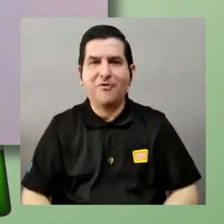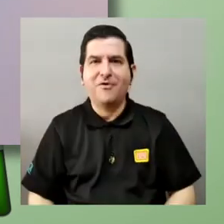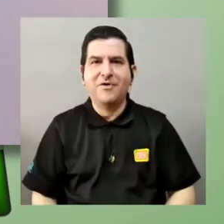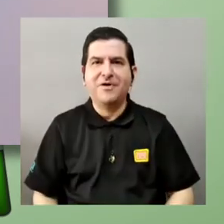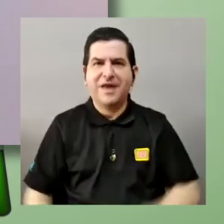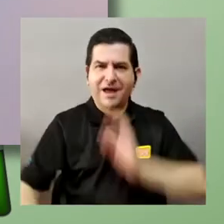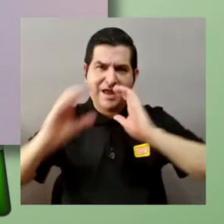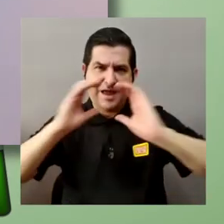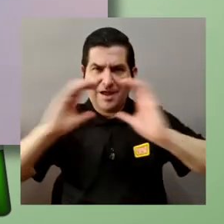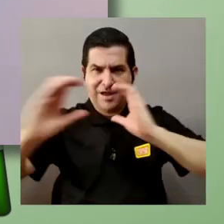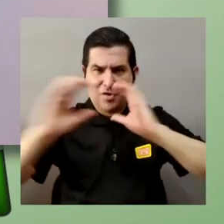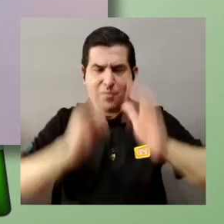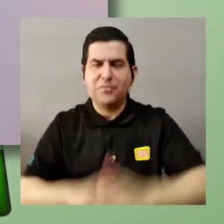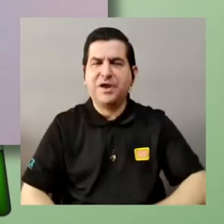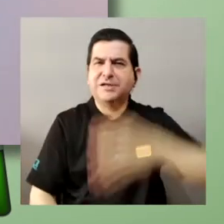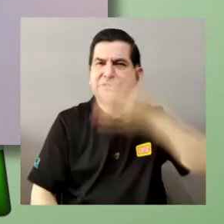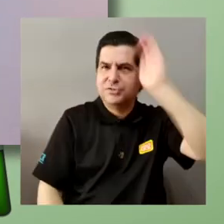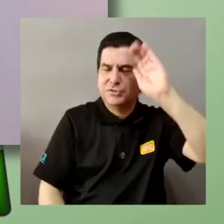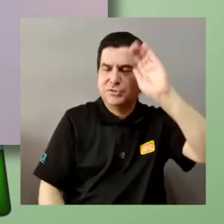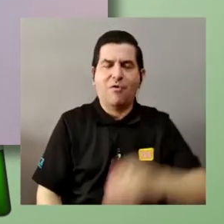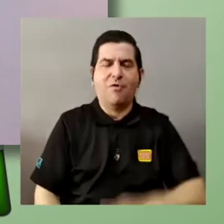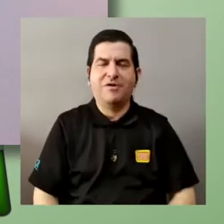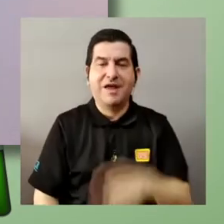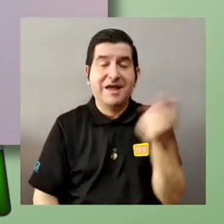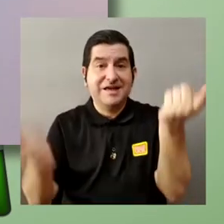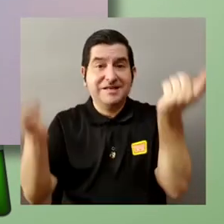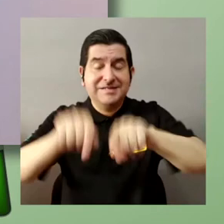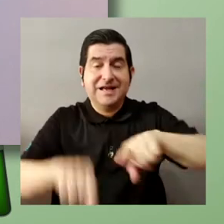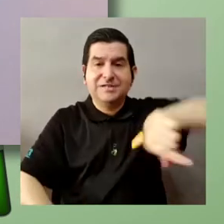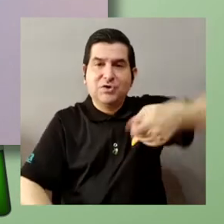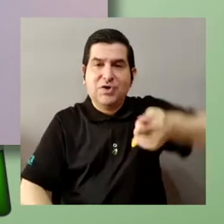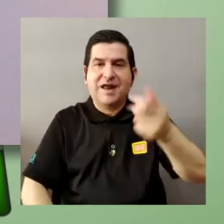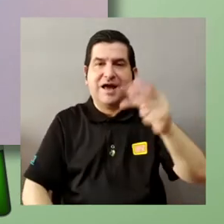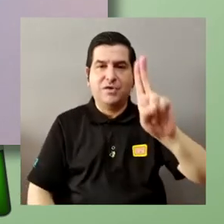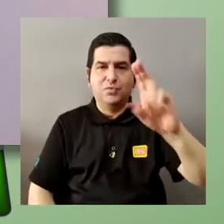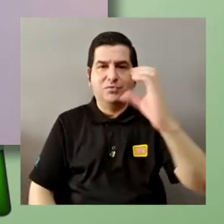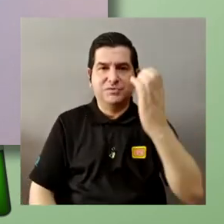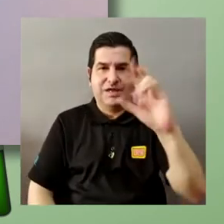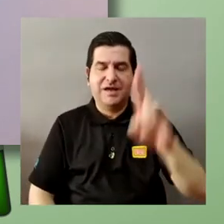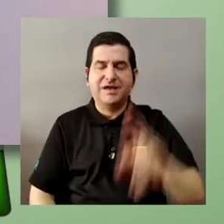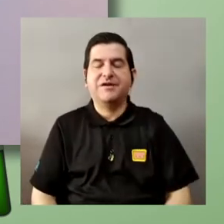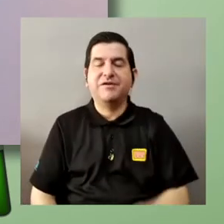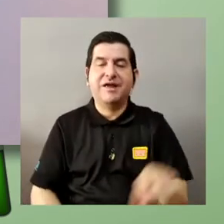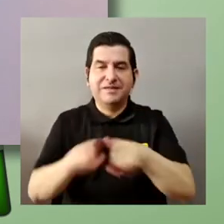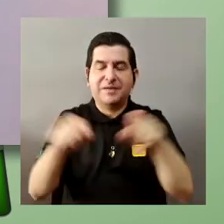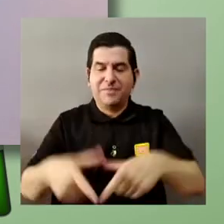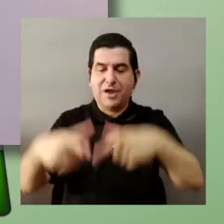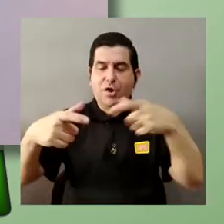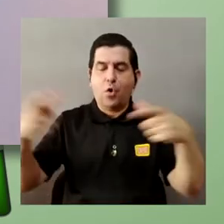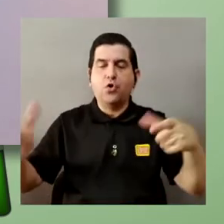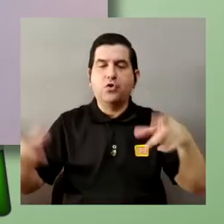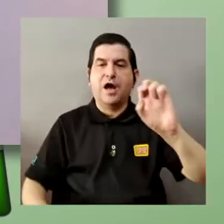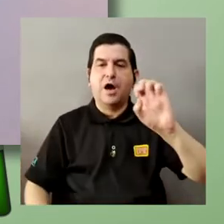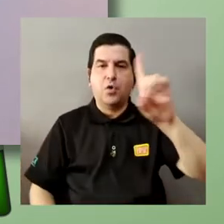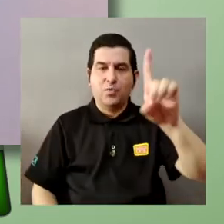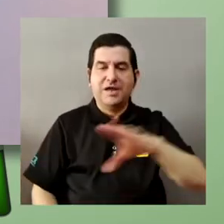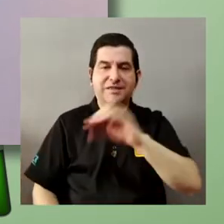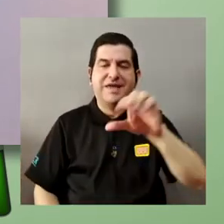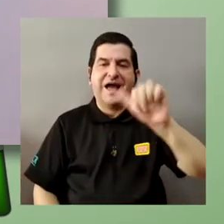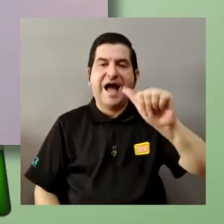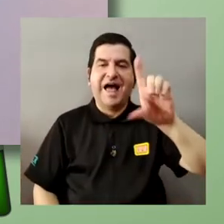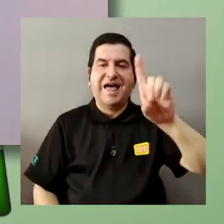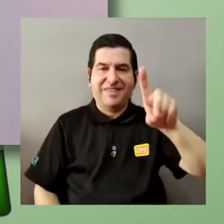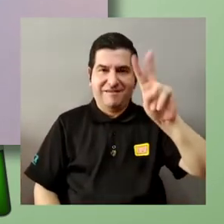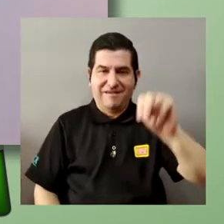en Facebook en los medios digitales del canal UCR y de Onda UNED también como de ADN podrán